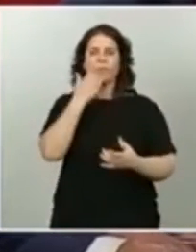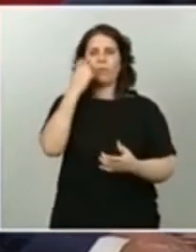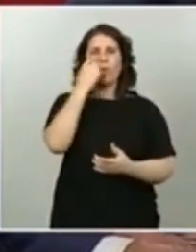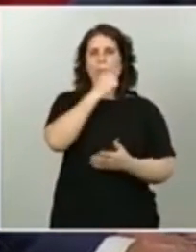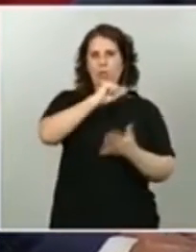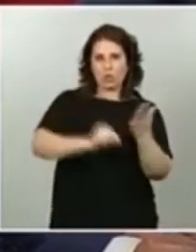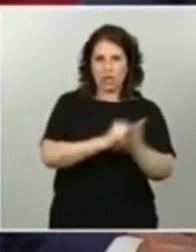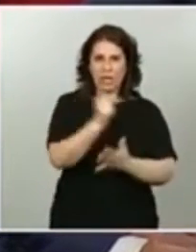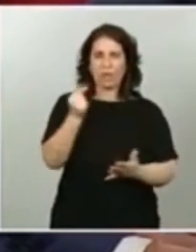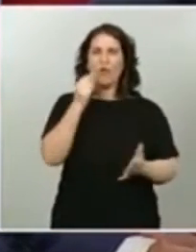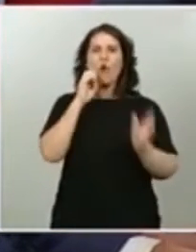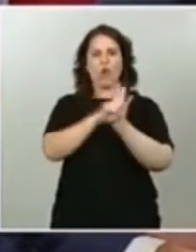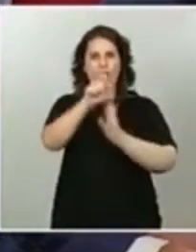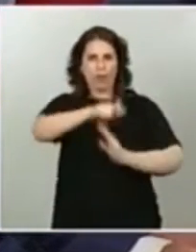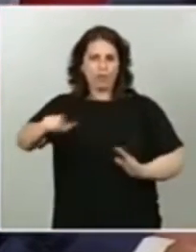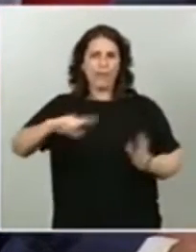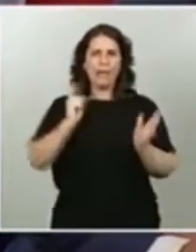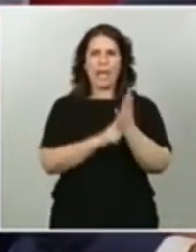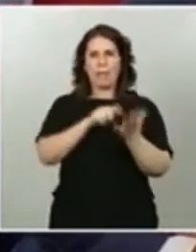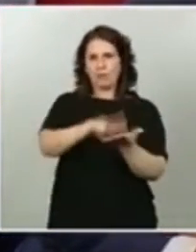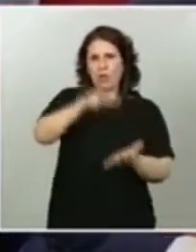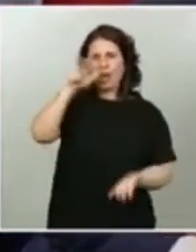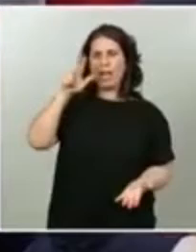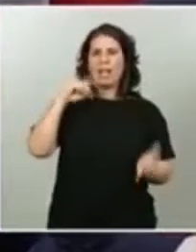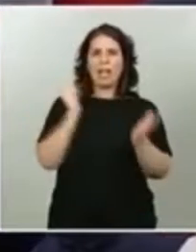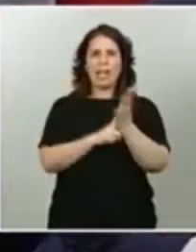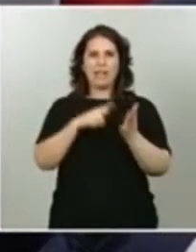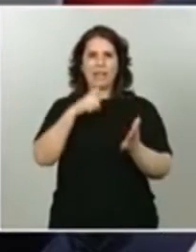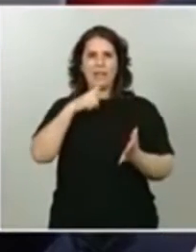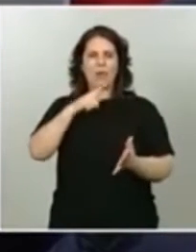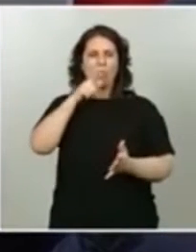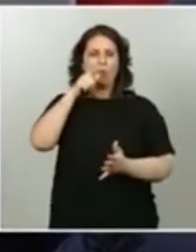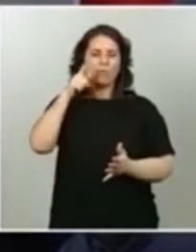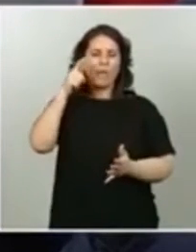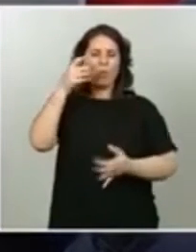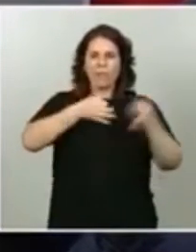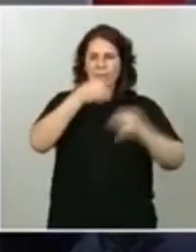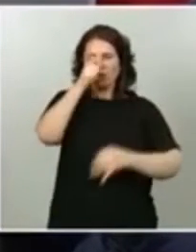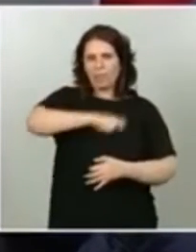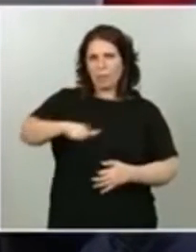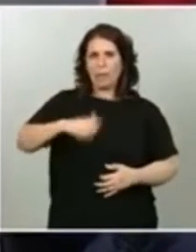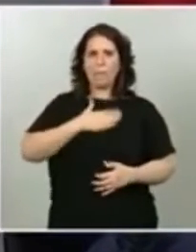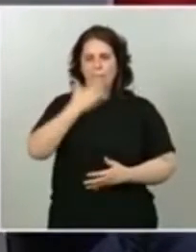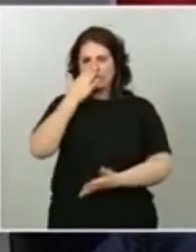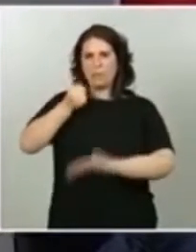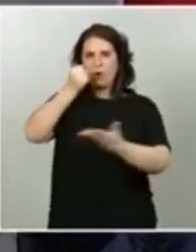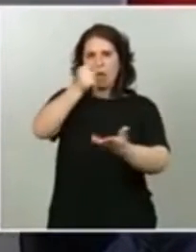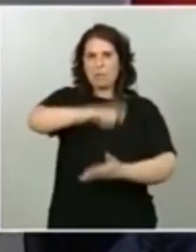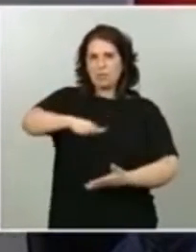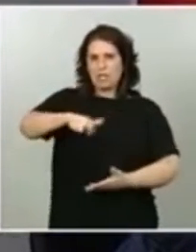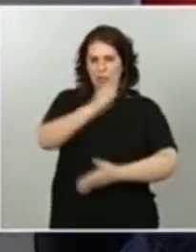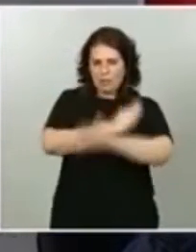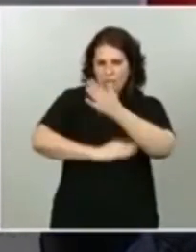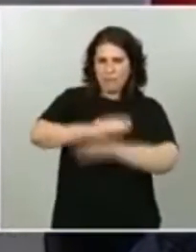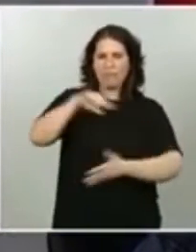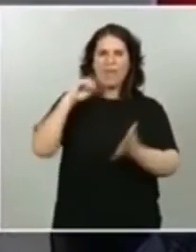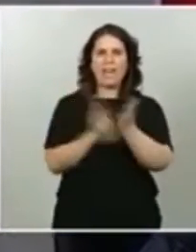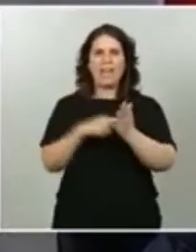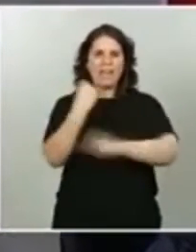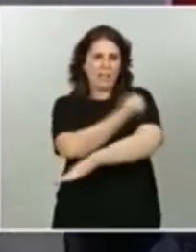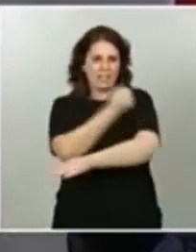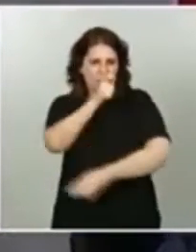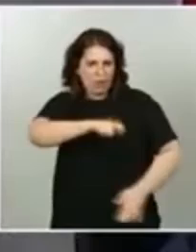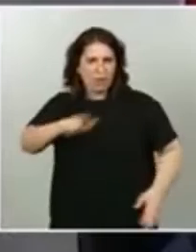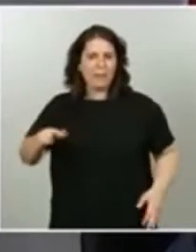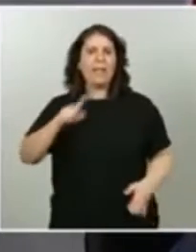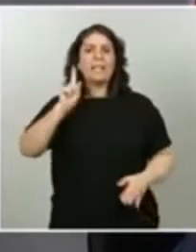código civil, ley hipotecaria, ley de enjuiciamiento civil, ley de protección patrimonial de las personas con discapacidad, ley de registro civil y la